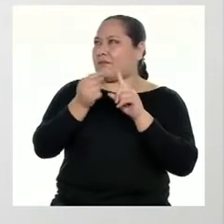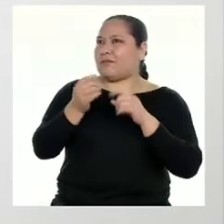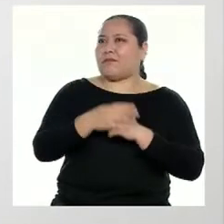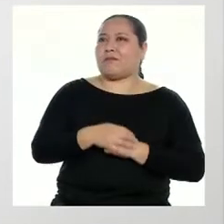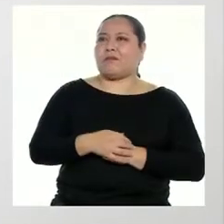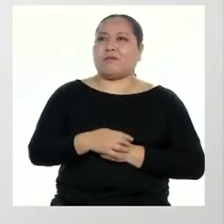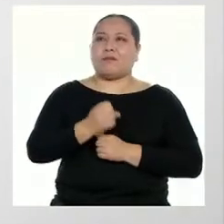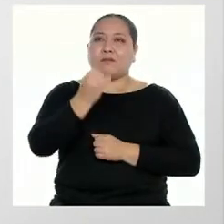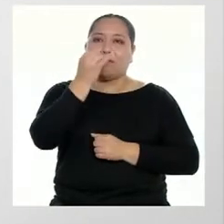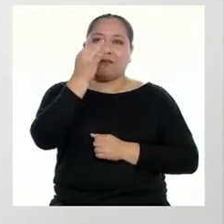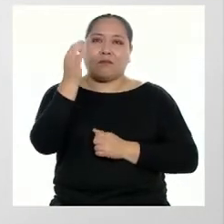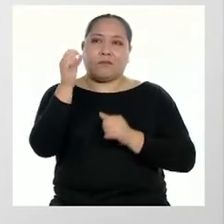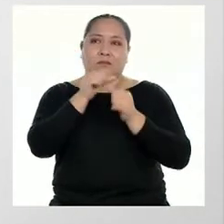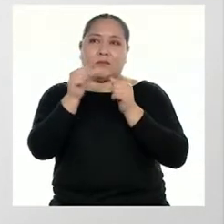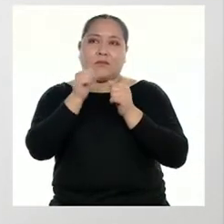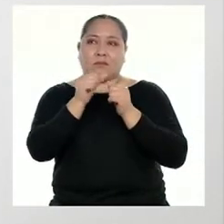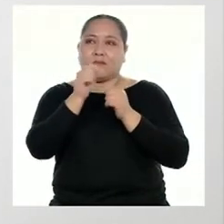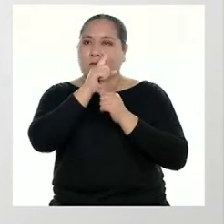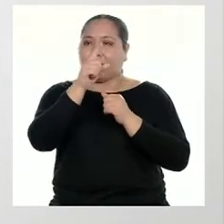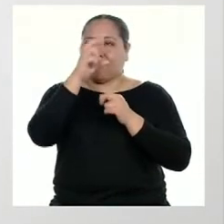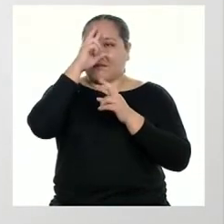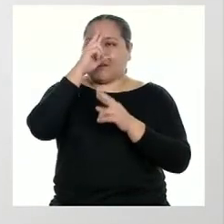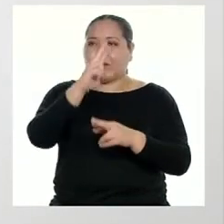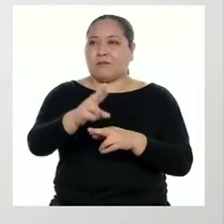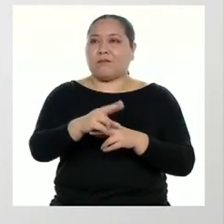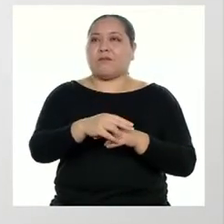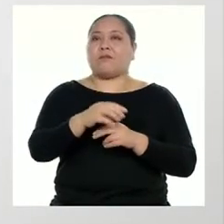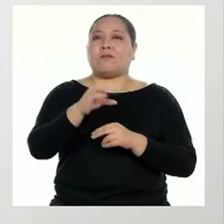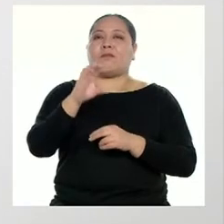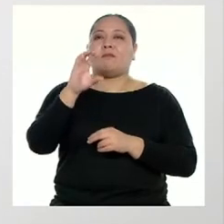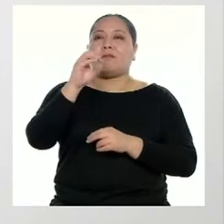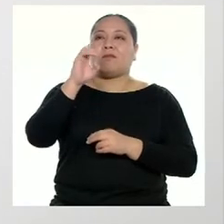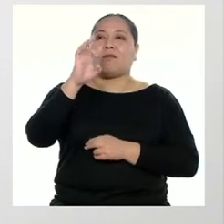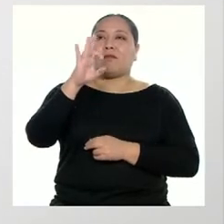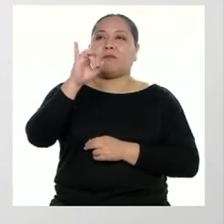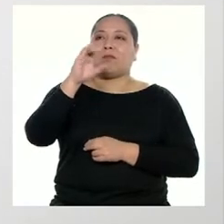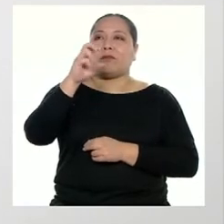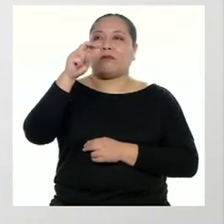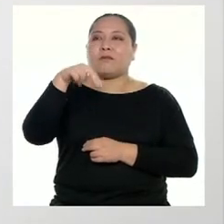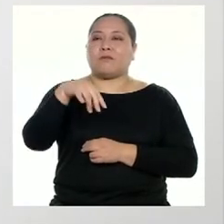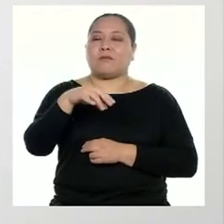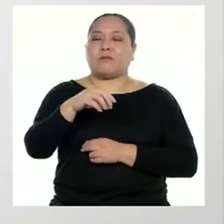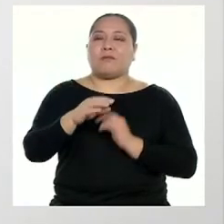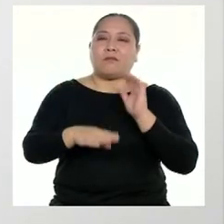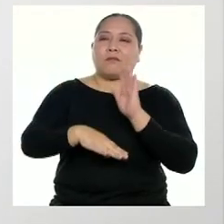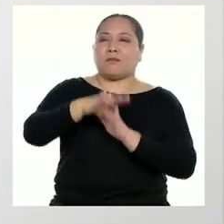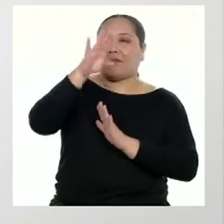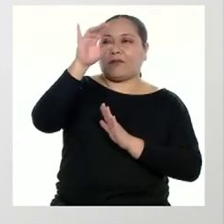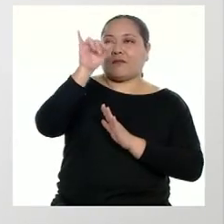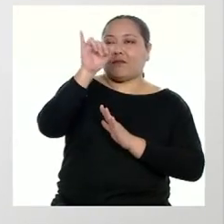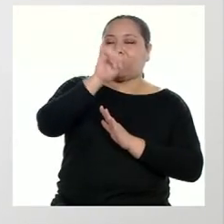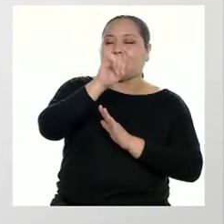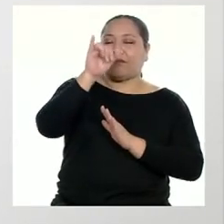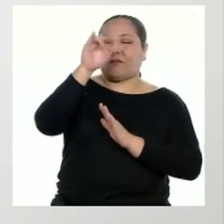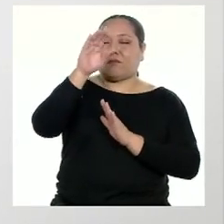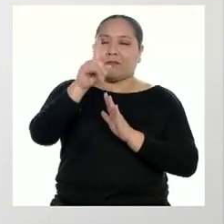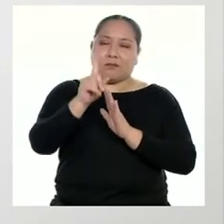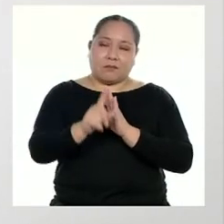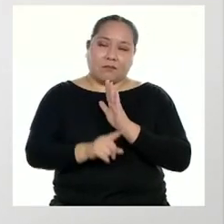Y algunos números no cumplen la condición de que el coeficiente sea mayor o igual a 1 o menor que 10.